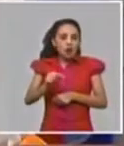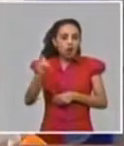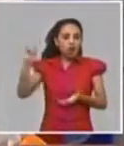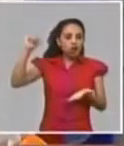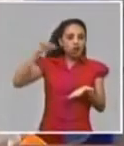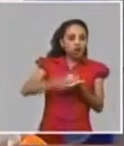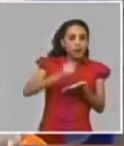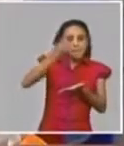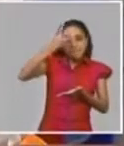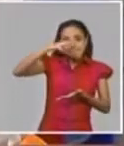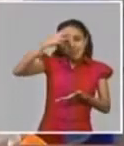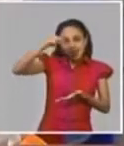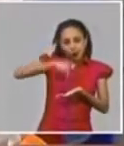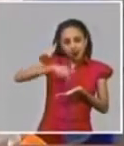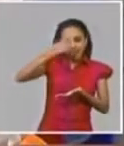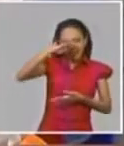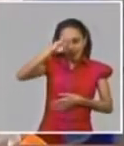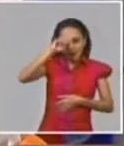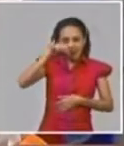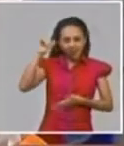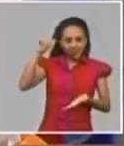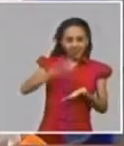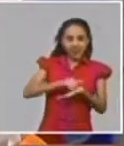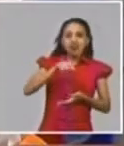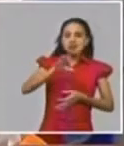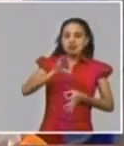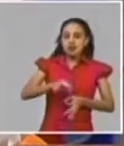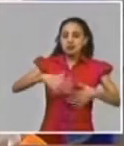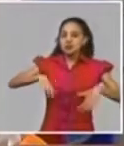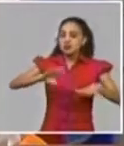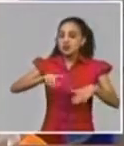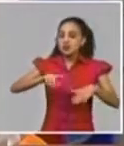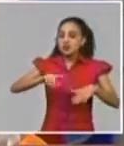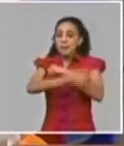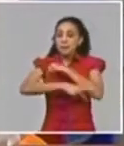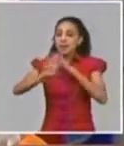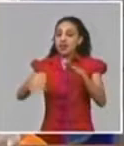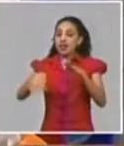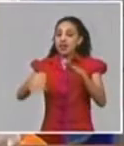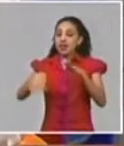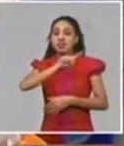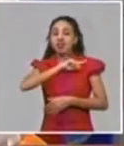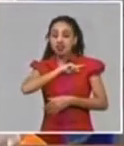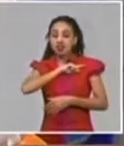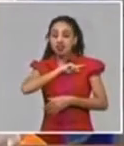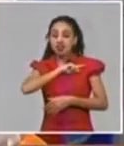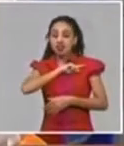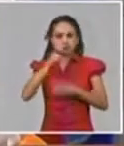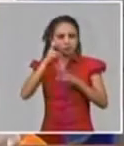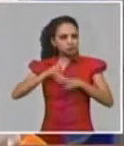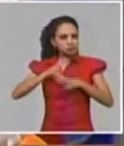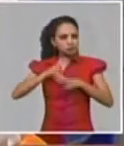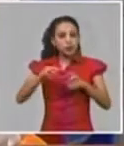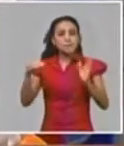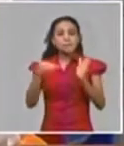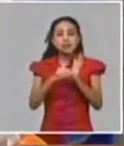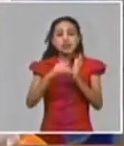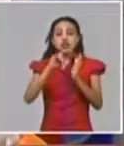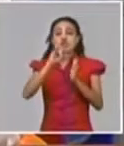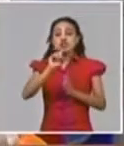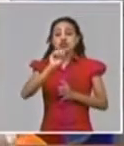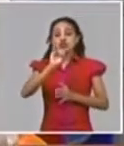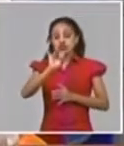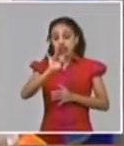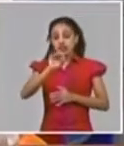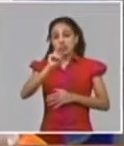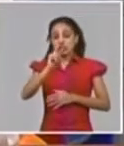La situación del país, en el día de avión se estudiaron 1.972 casos, la cifra